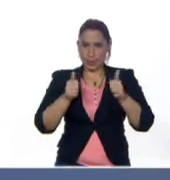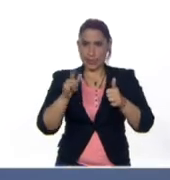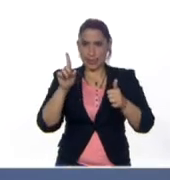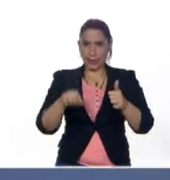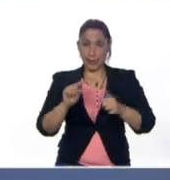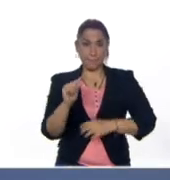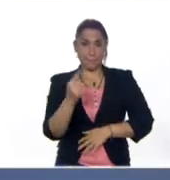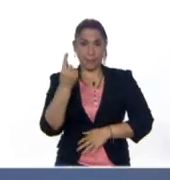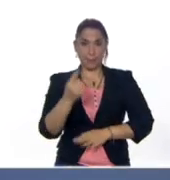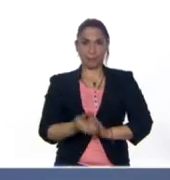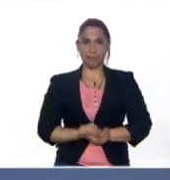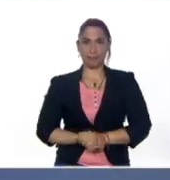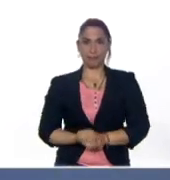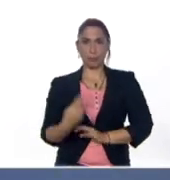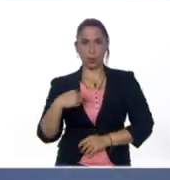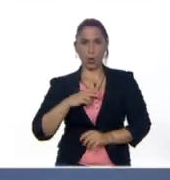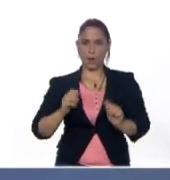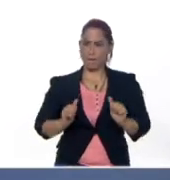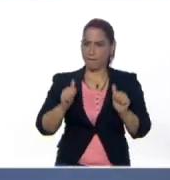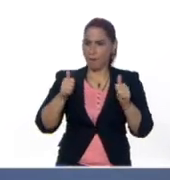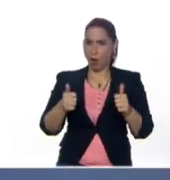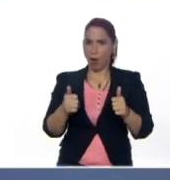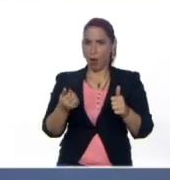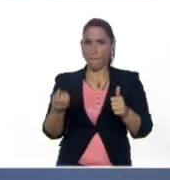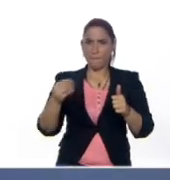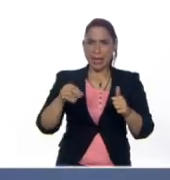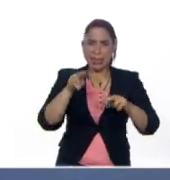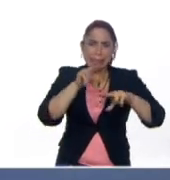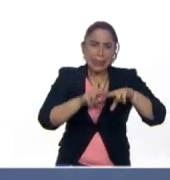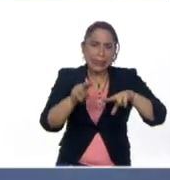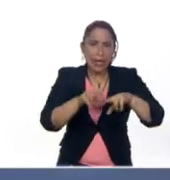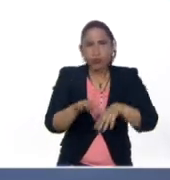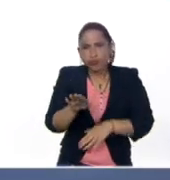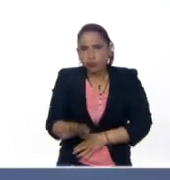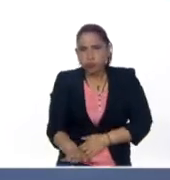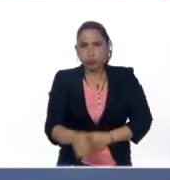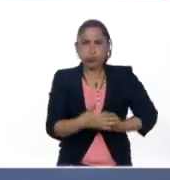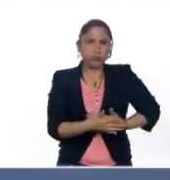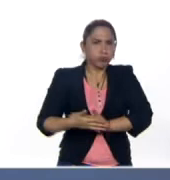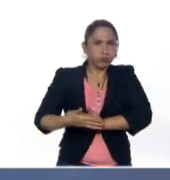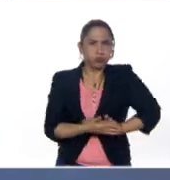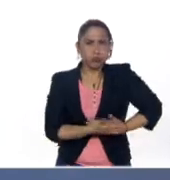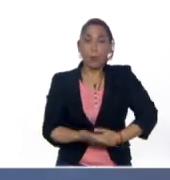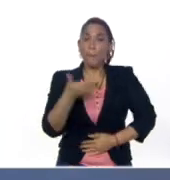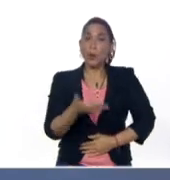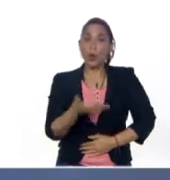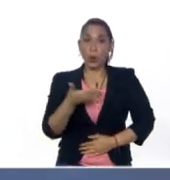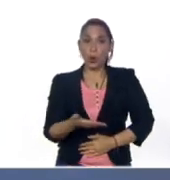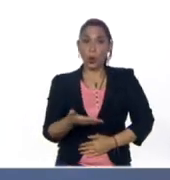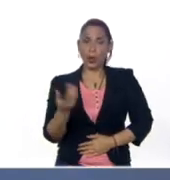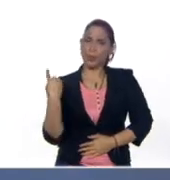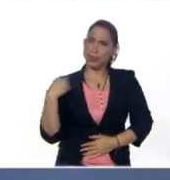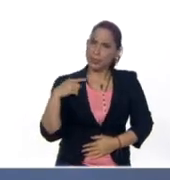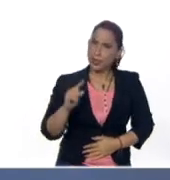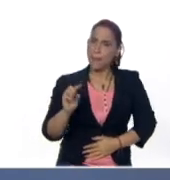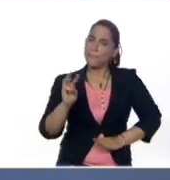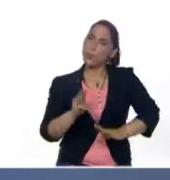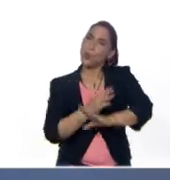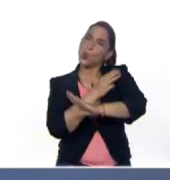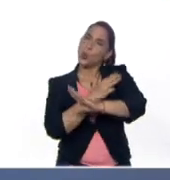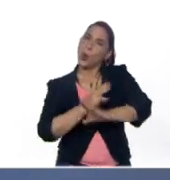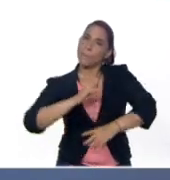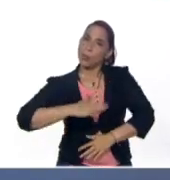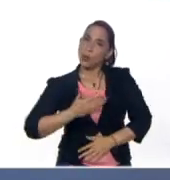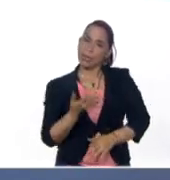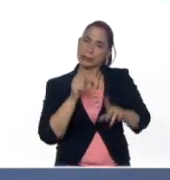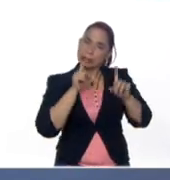educación primaria. Vamos a dar inicio con los más pequeñitos de la casa, con esa importancia que tiene la música para